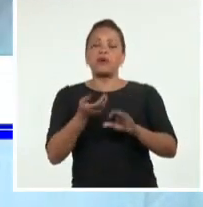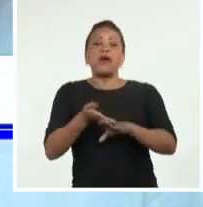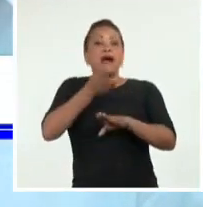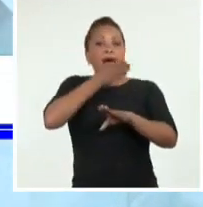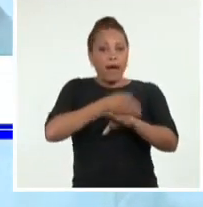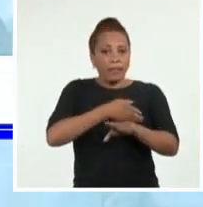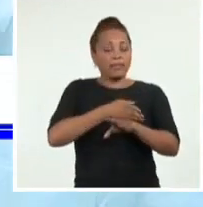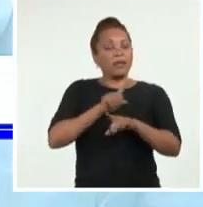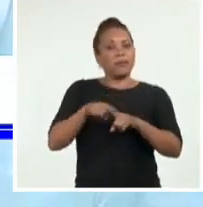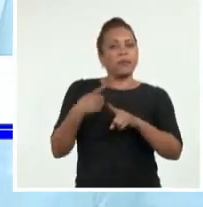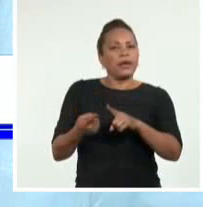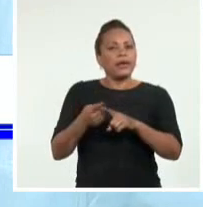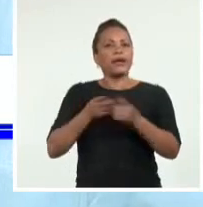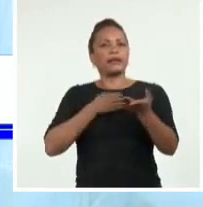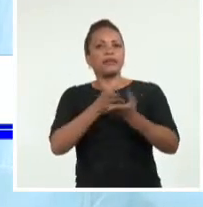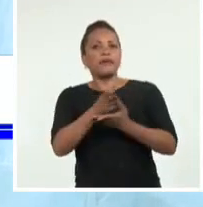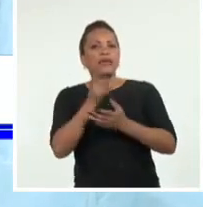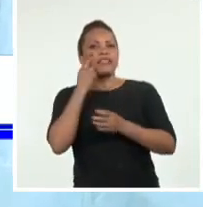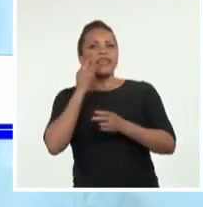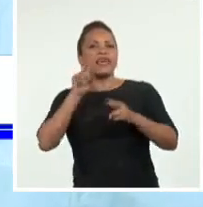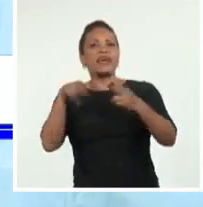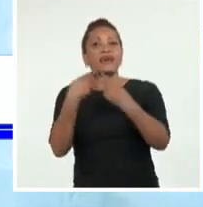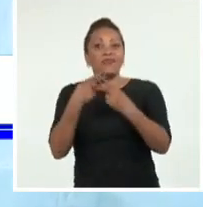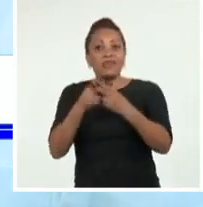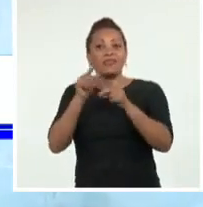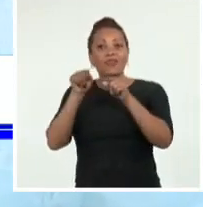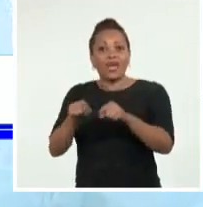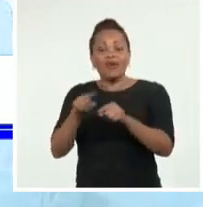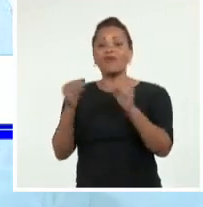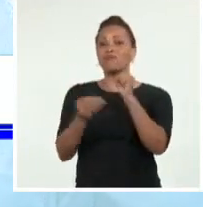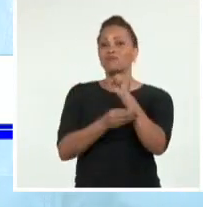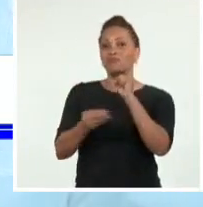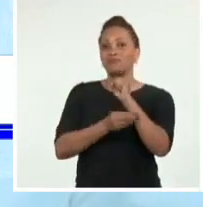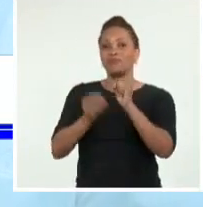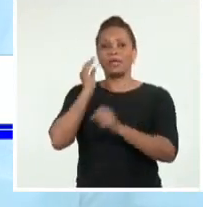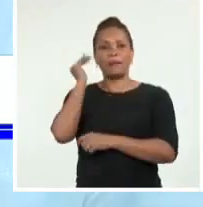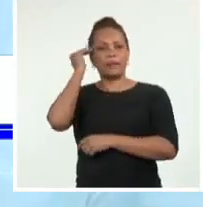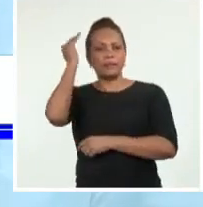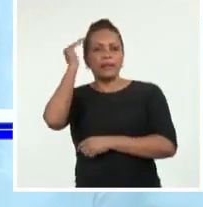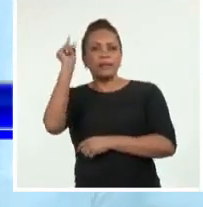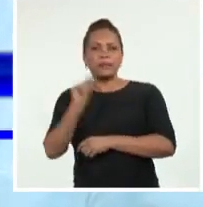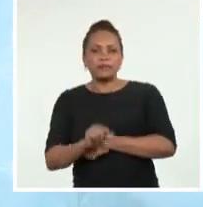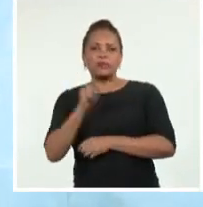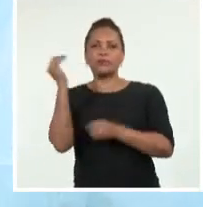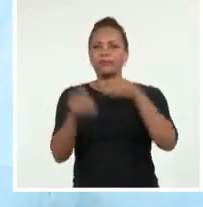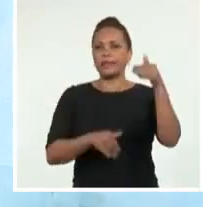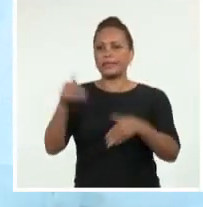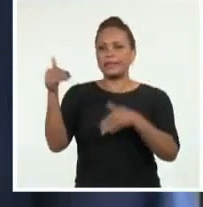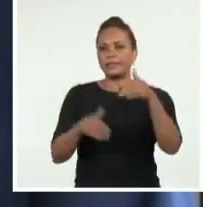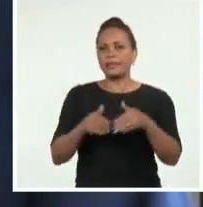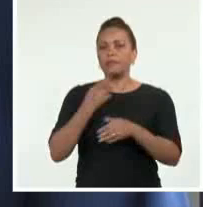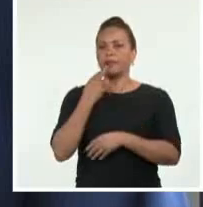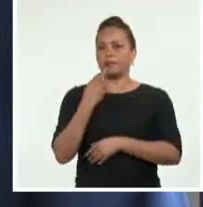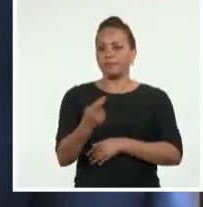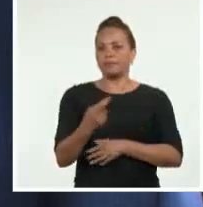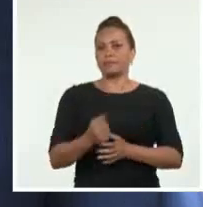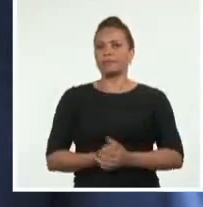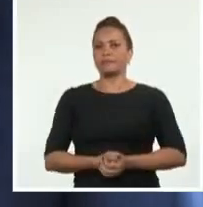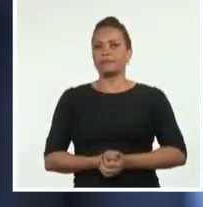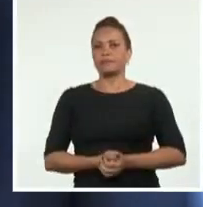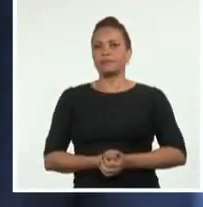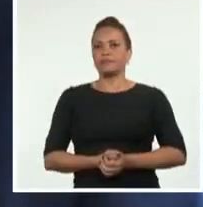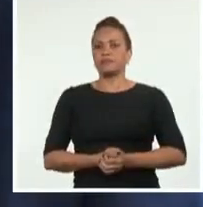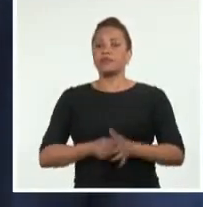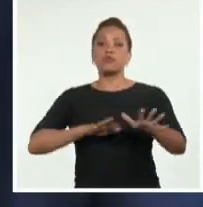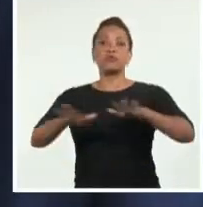antes de que el desastre ocurra porque es a través de eventos como el de hoy donde se refuerzan las capacidades de todos aquellos que juegan un rol fundamental en la respuesta. La